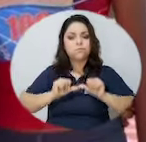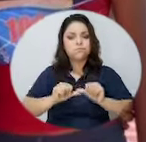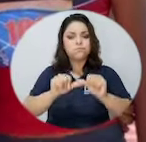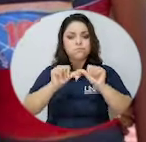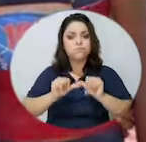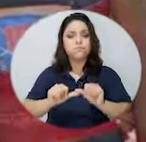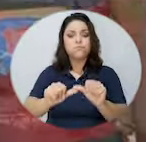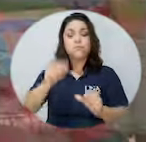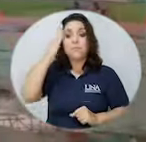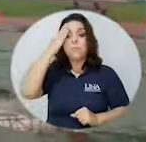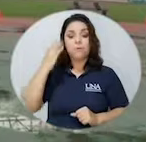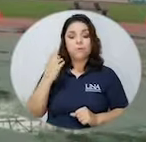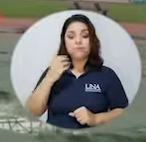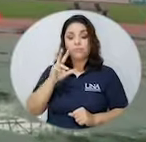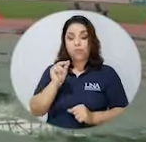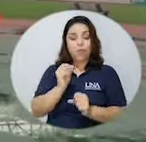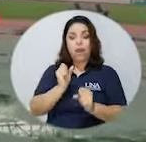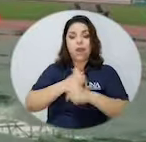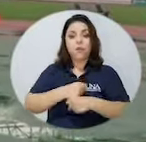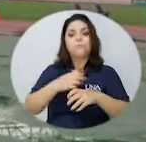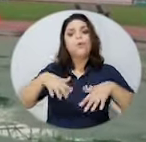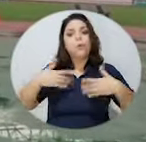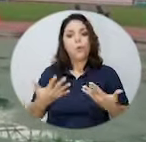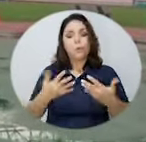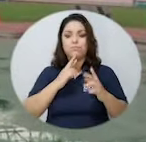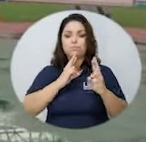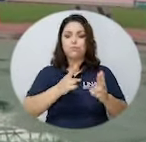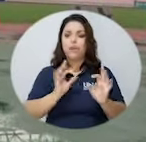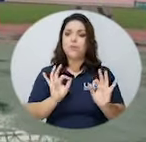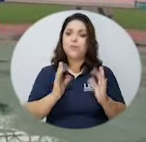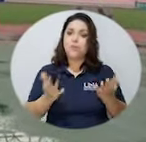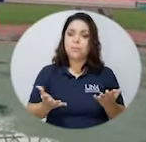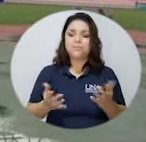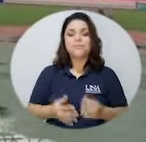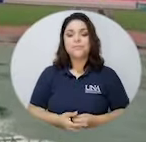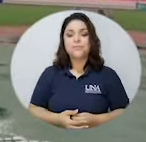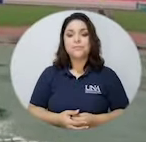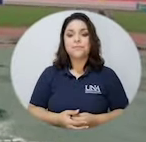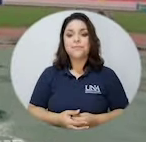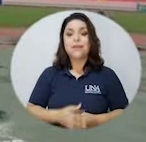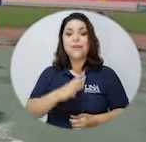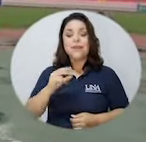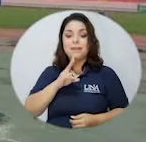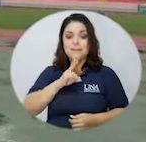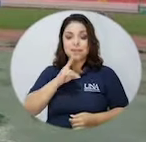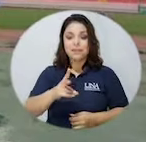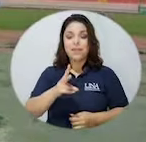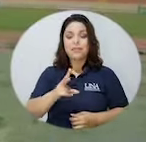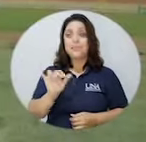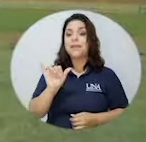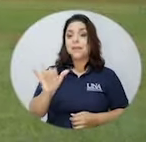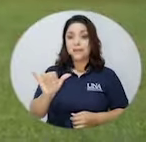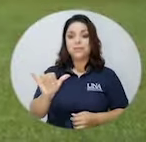constante, porque si no hago esto, ¿cómo esperar resultados buenos? Y la verdad es que esto ha sido,